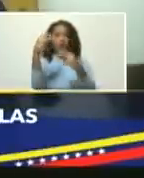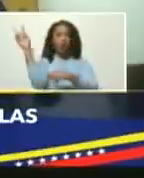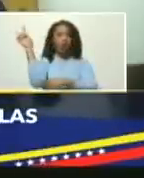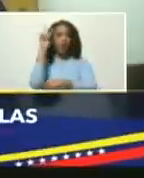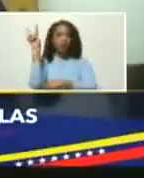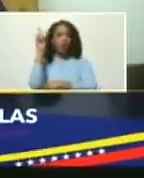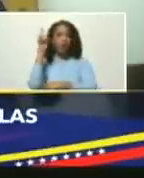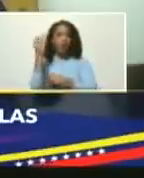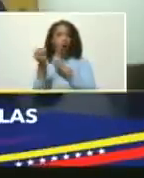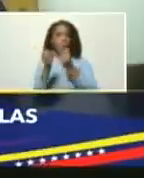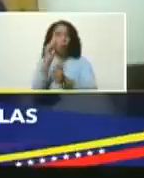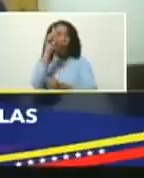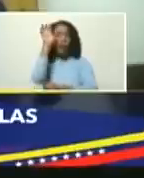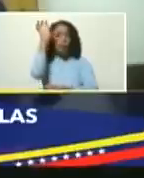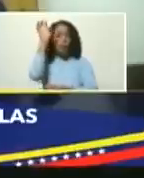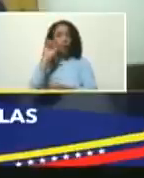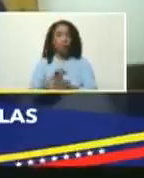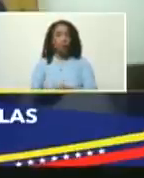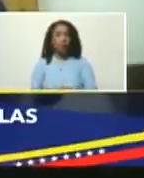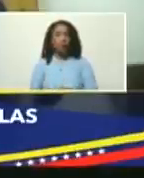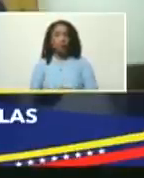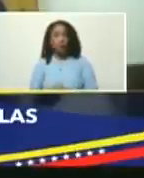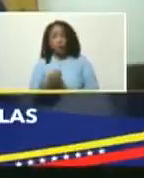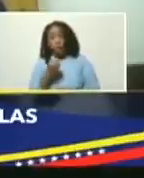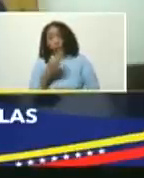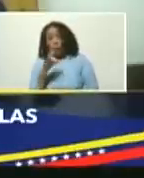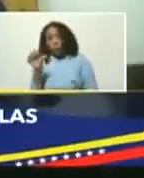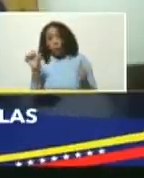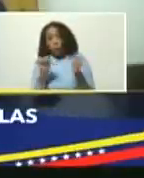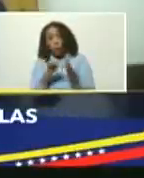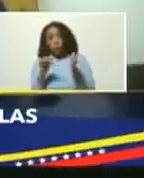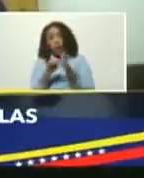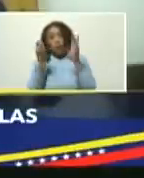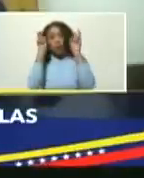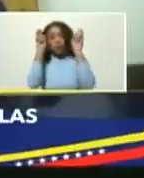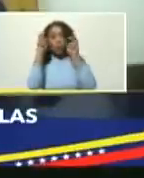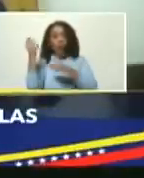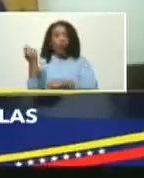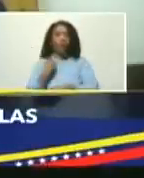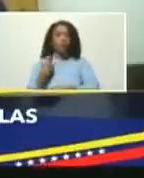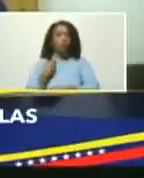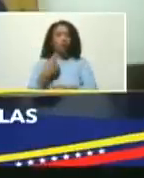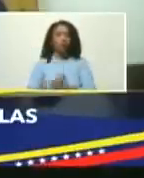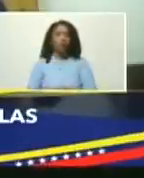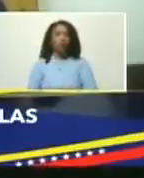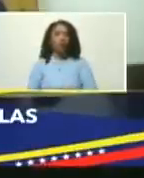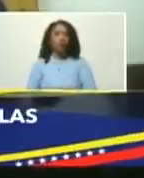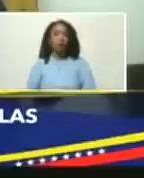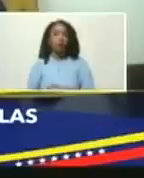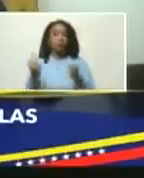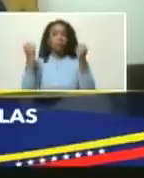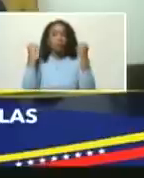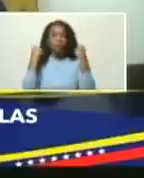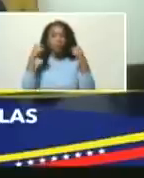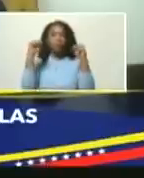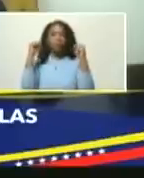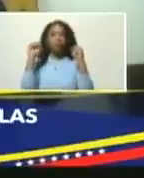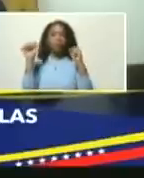como un país bueno donde el tema de la inversión es prácticamente